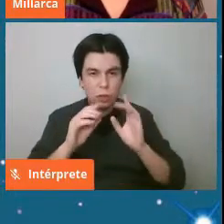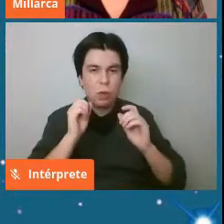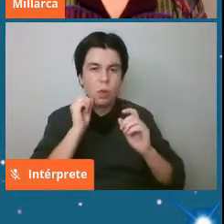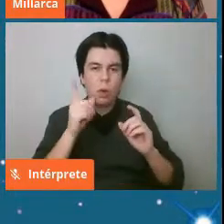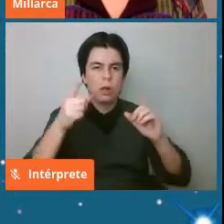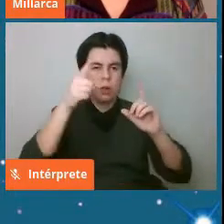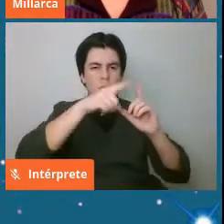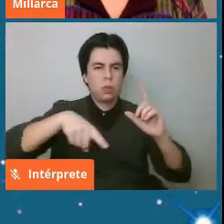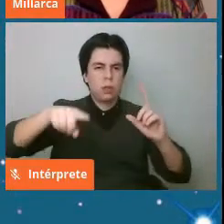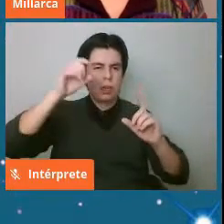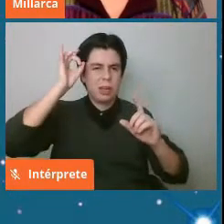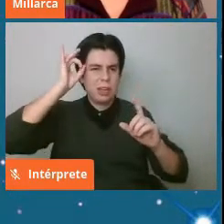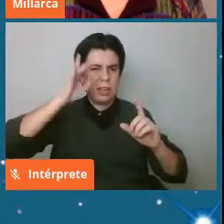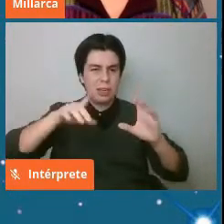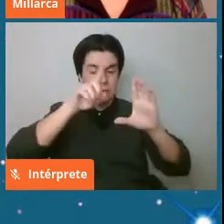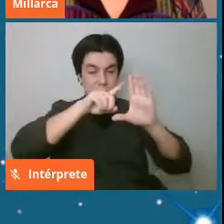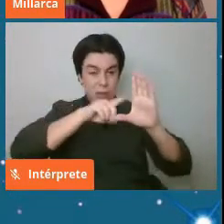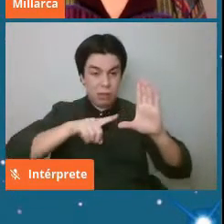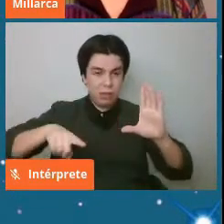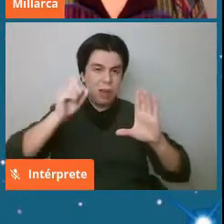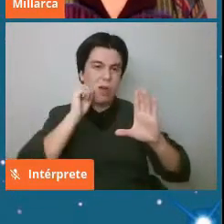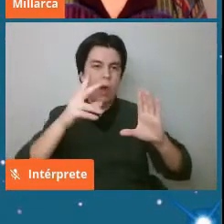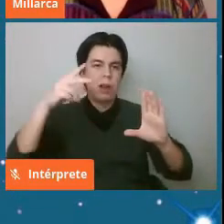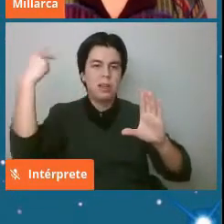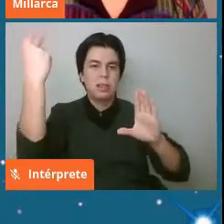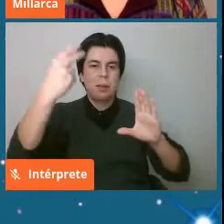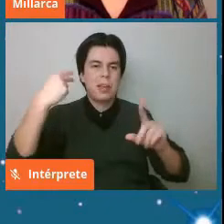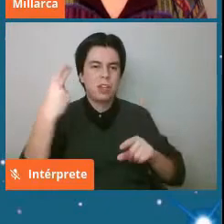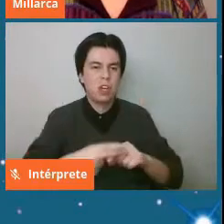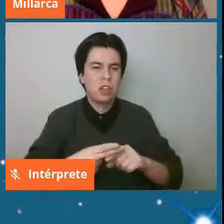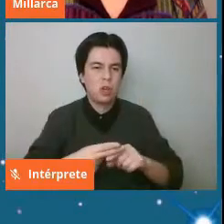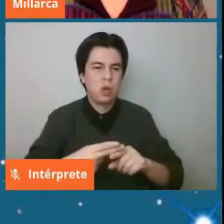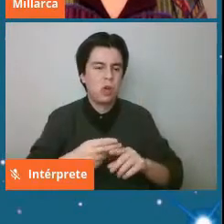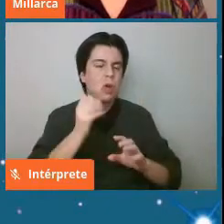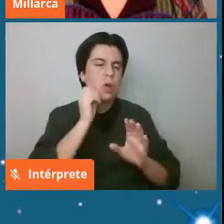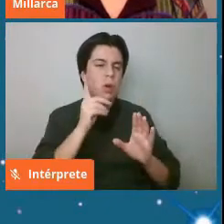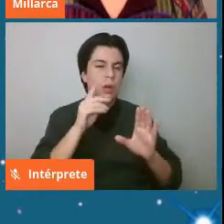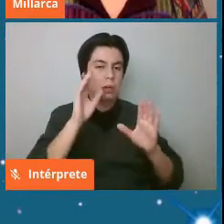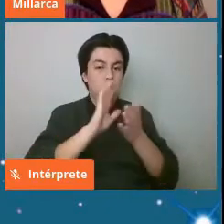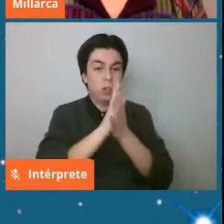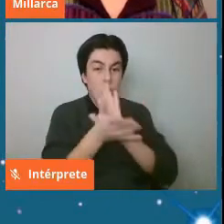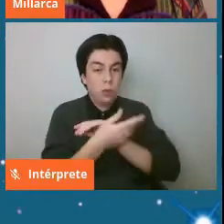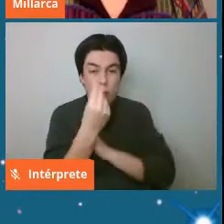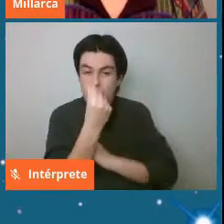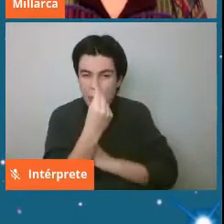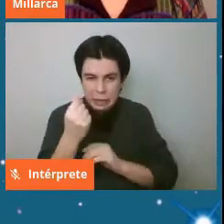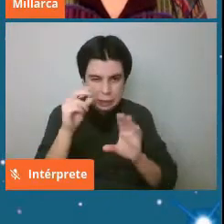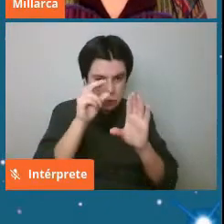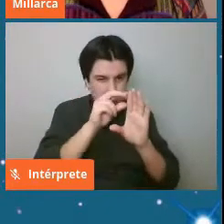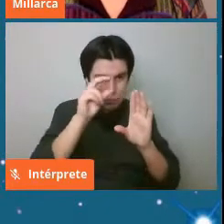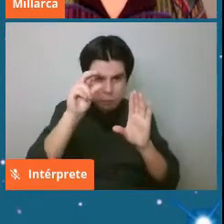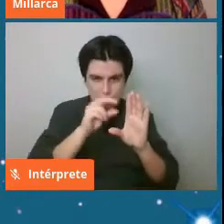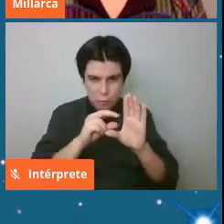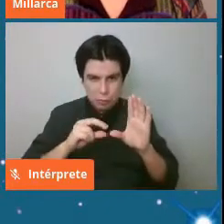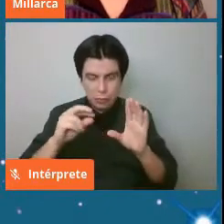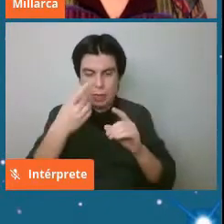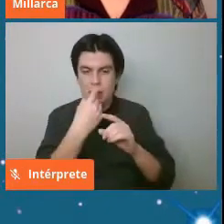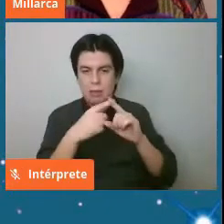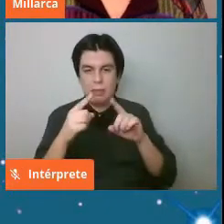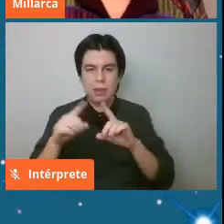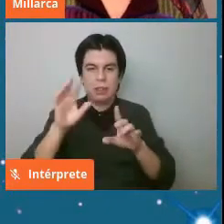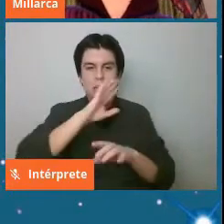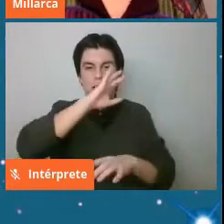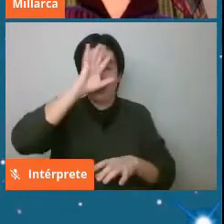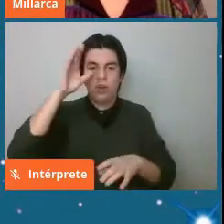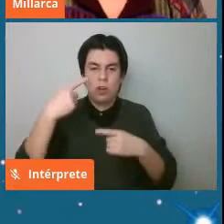creen que es el meteorito de todos estos? como ven todos se parecen un poco tienen diferentes colores diferentes